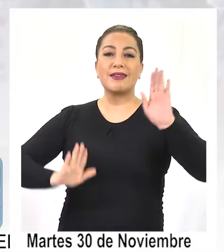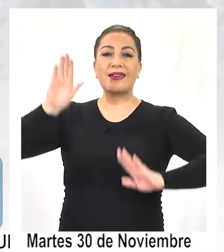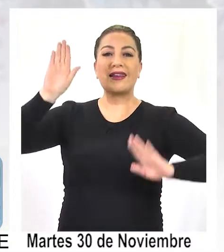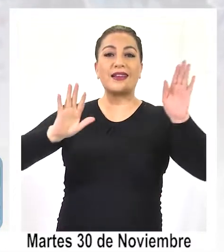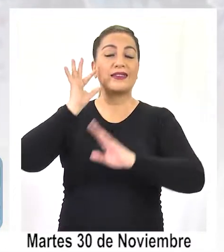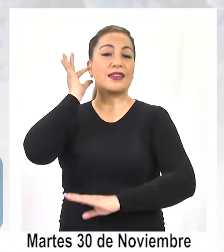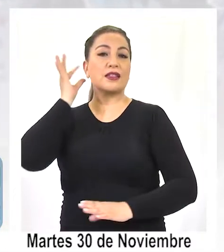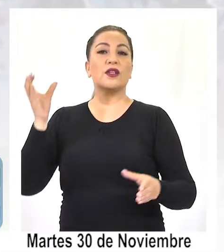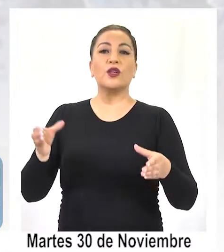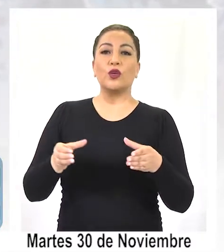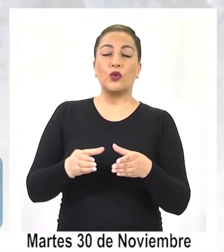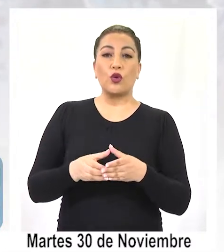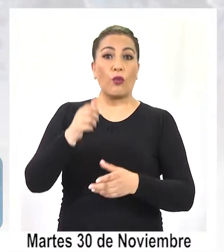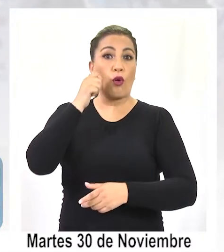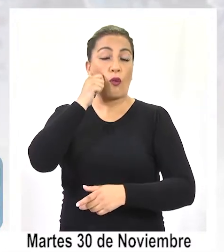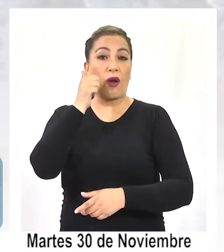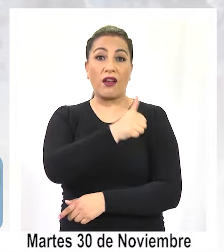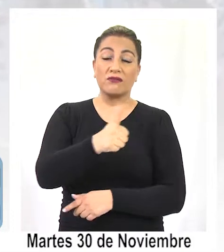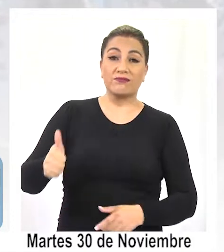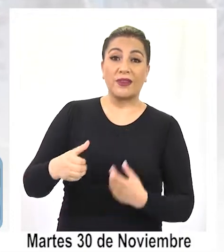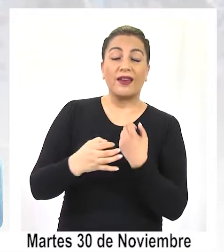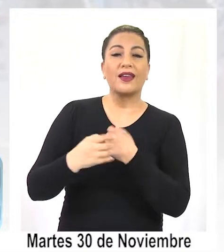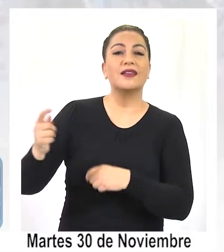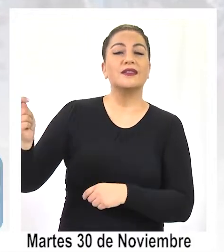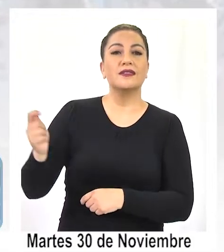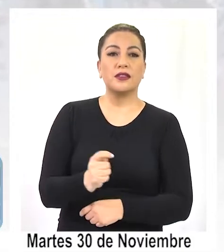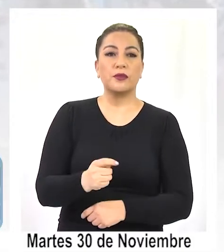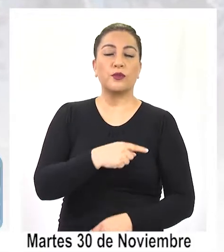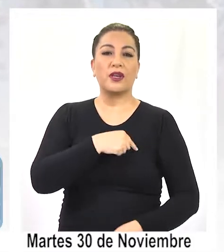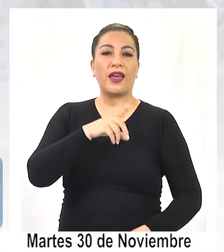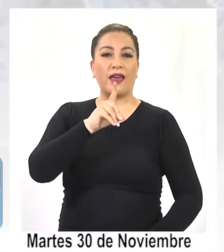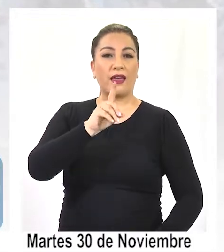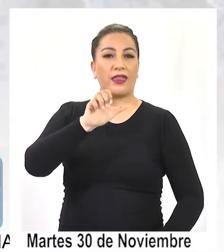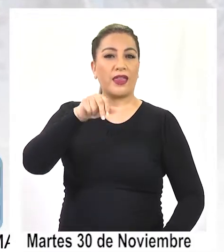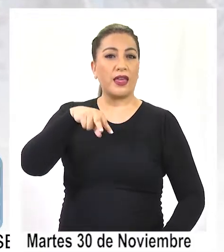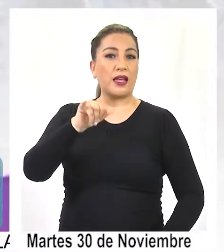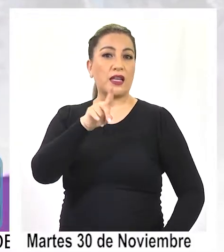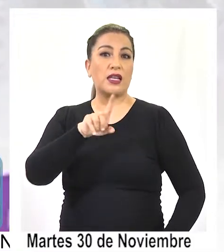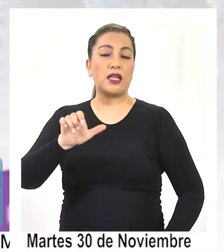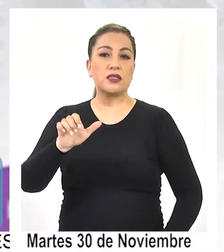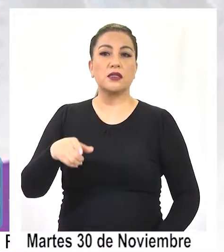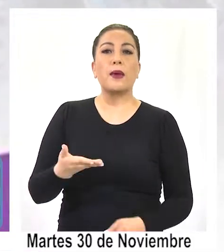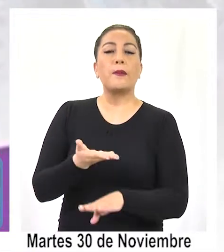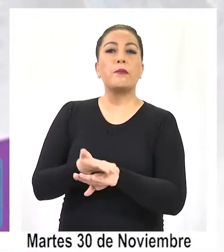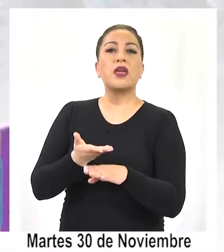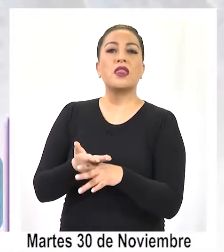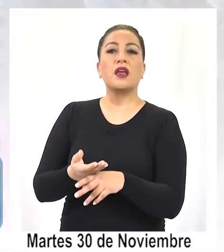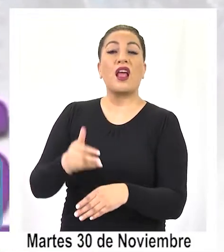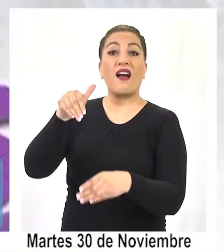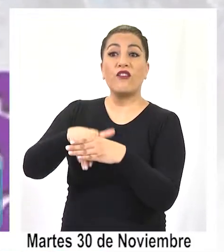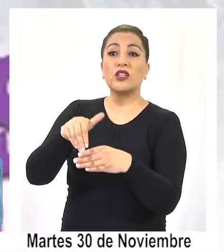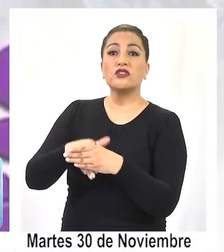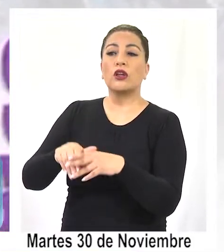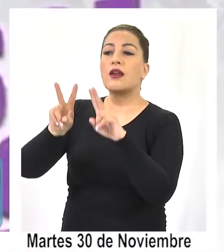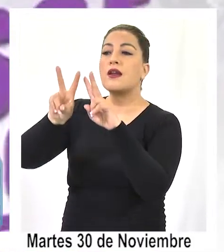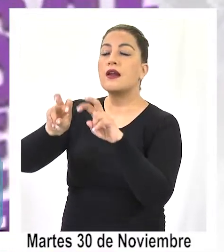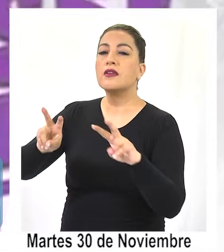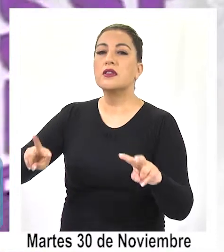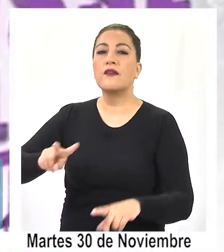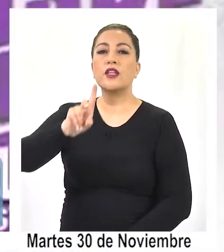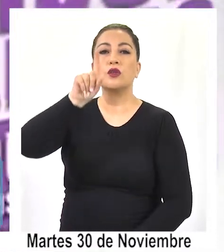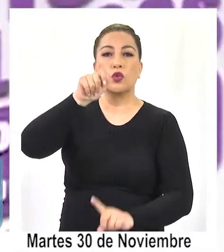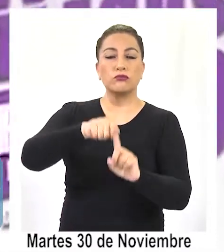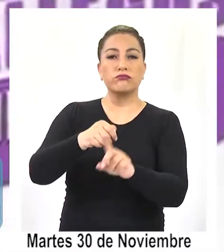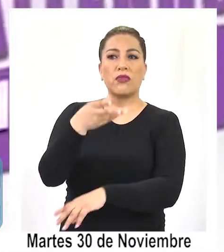diputada del Partido de la Gente, Portarapacá, Denise Gallegos, pidió revisar la votación del pasado 21